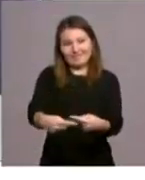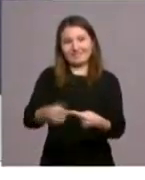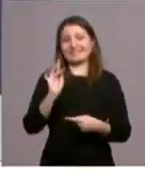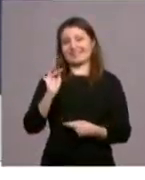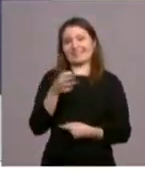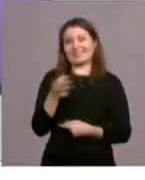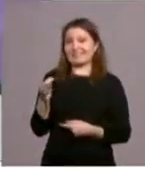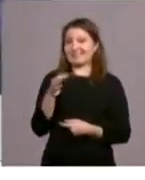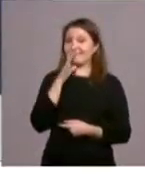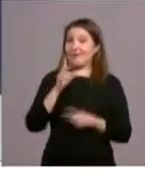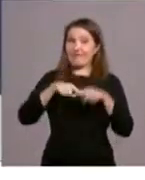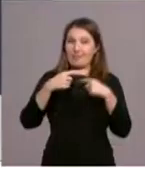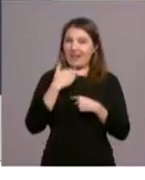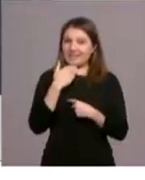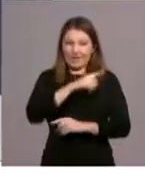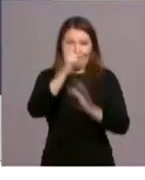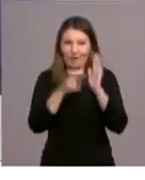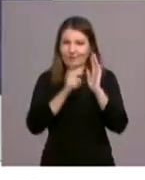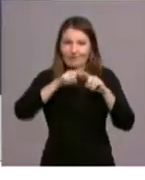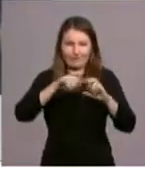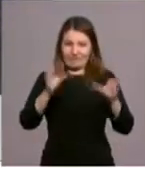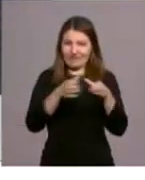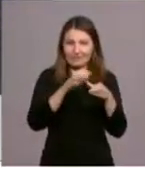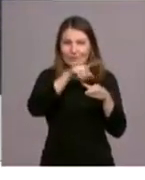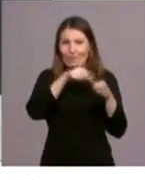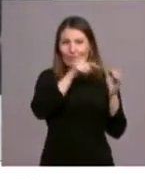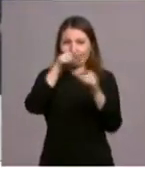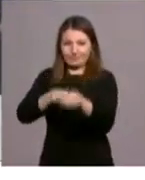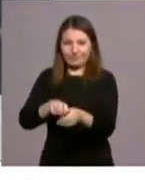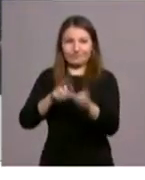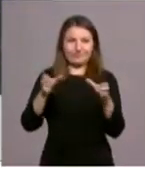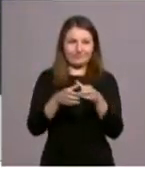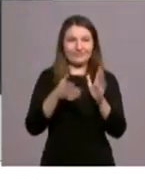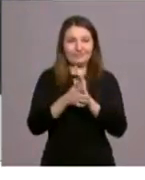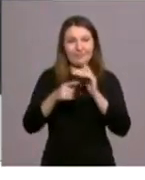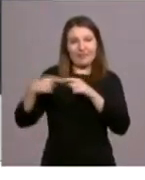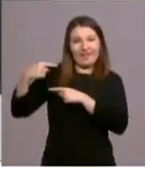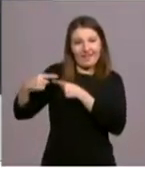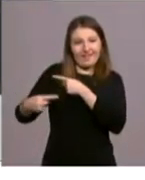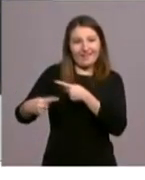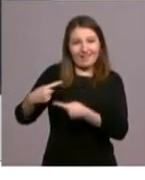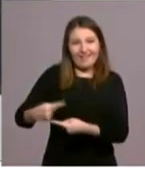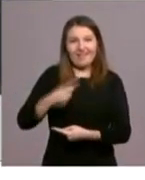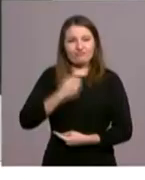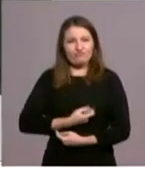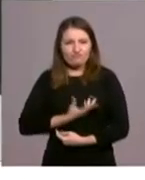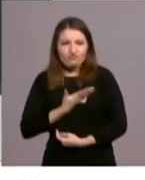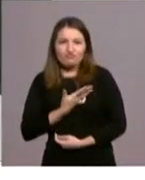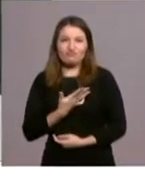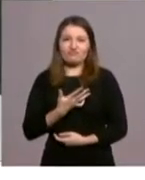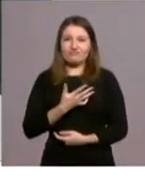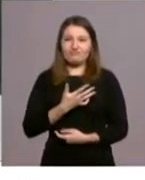que son familias casi completas las que participan en la hermandad y cómo heredan de unos a otros la devoción, el fervor